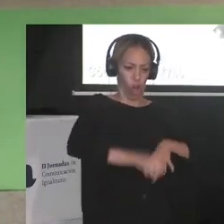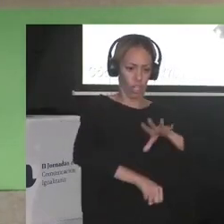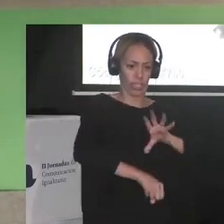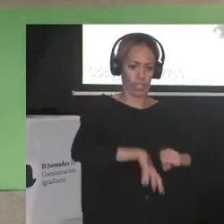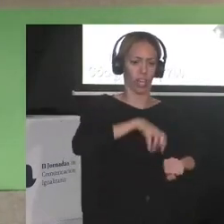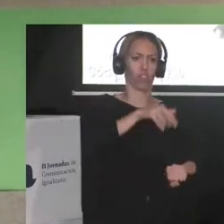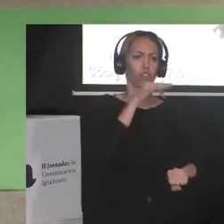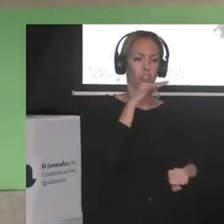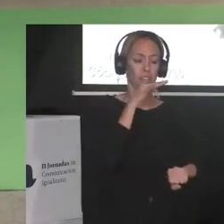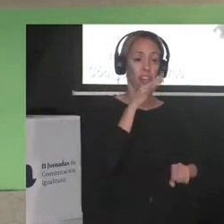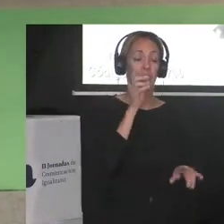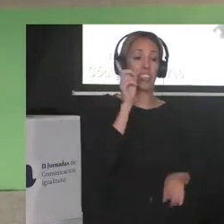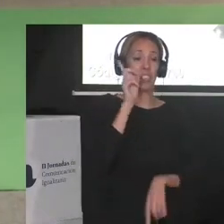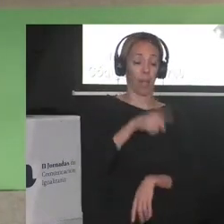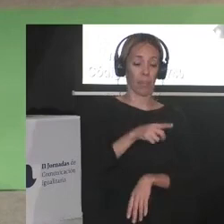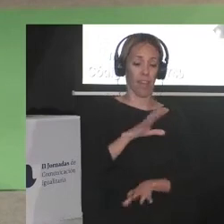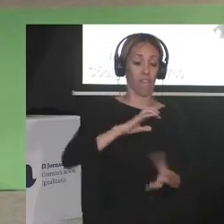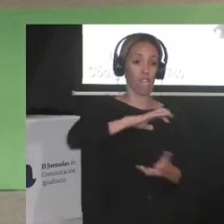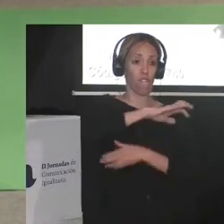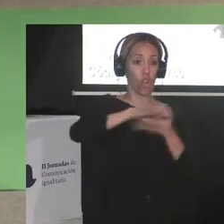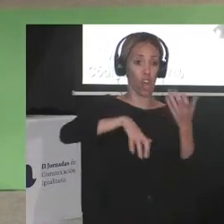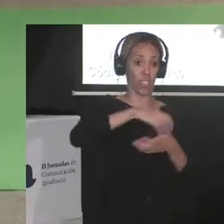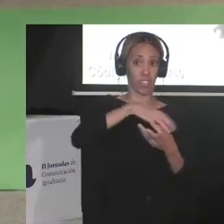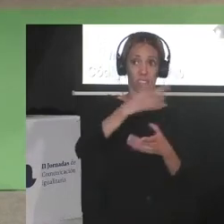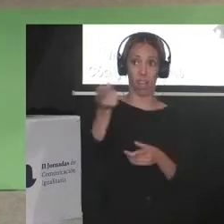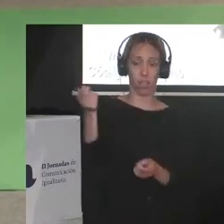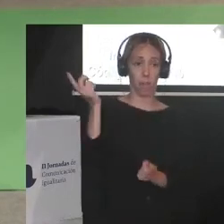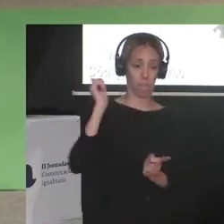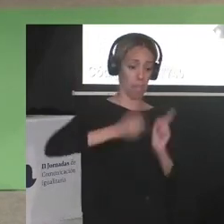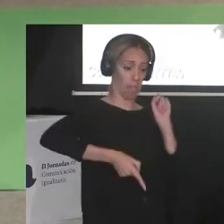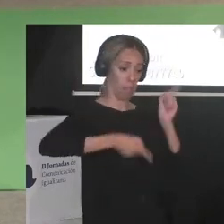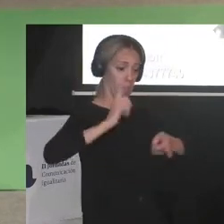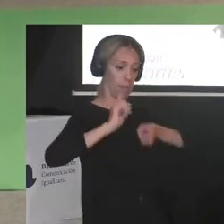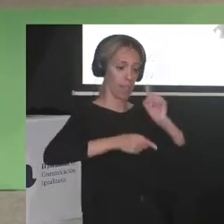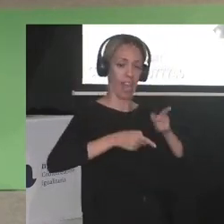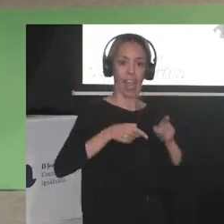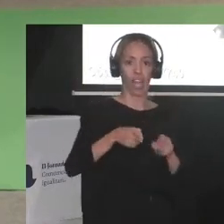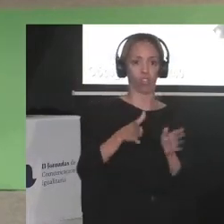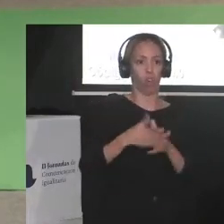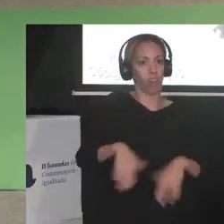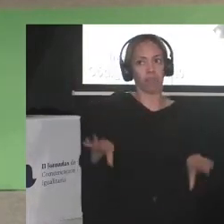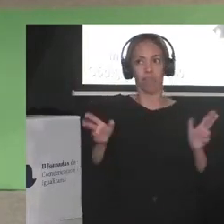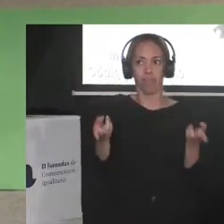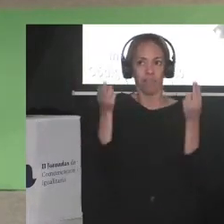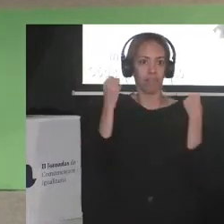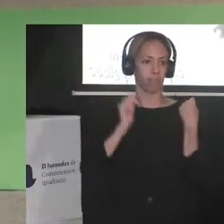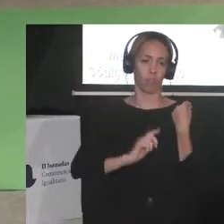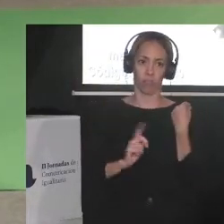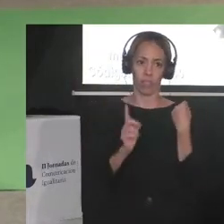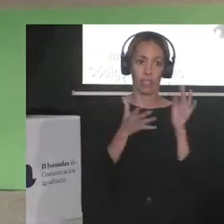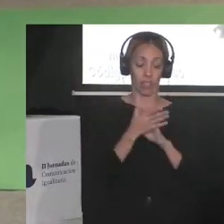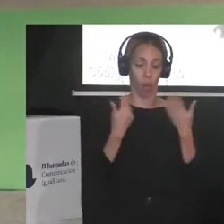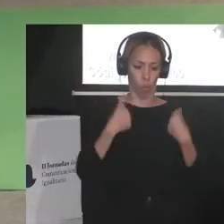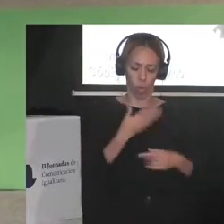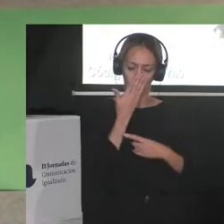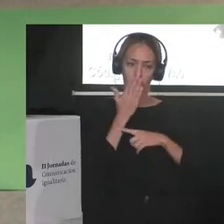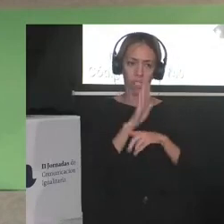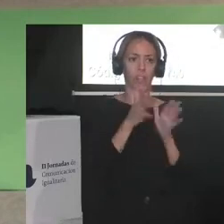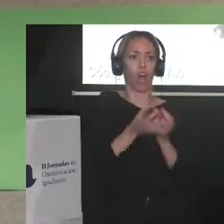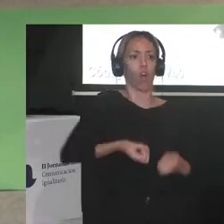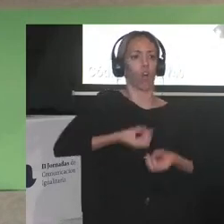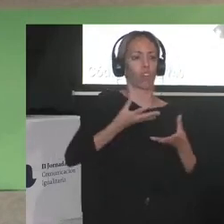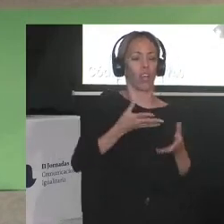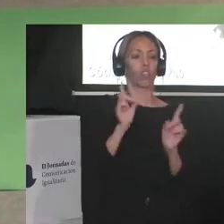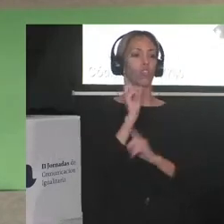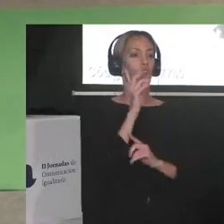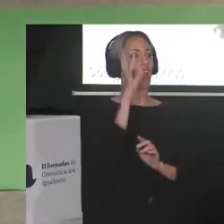depositario de todas las violencias no tiene precio. Poner el cuerpo también es contarlo es ir más allá